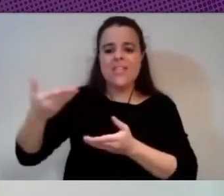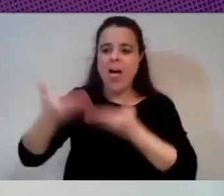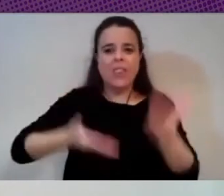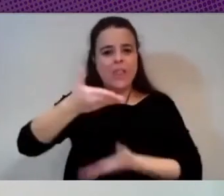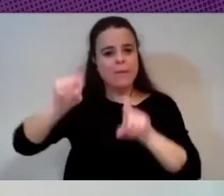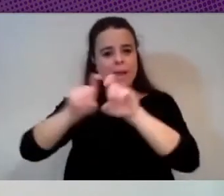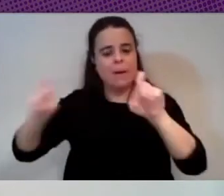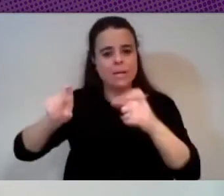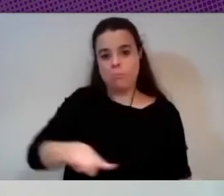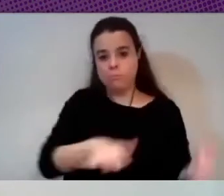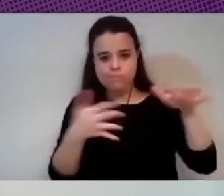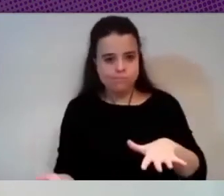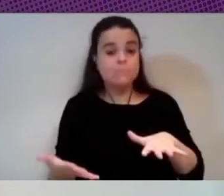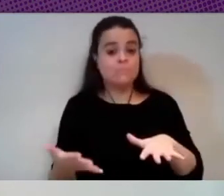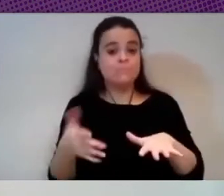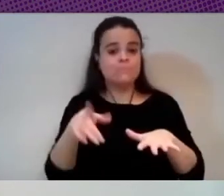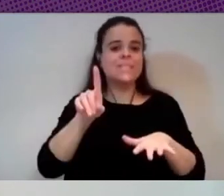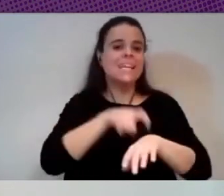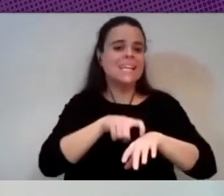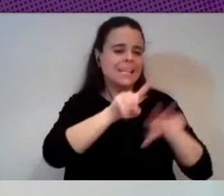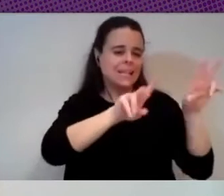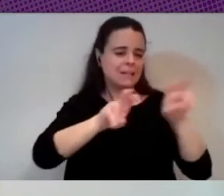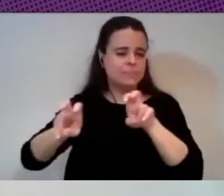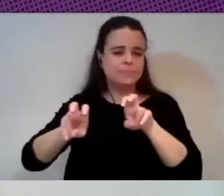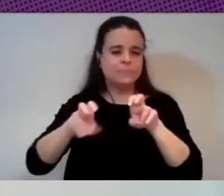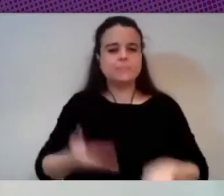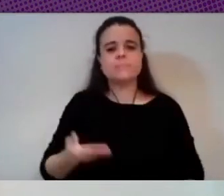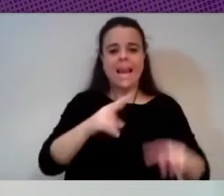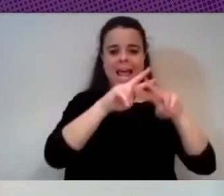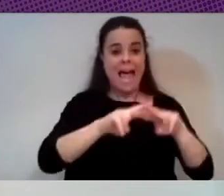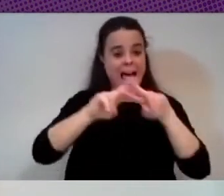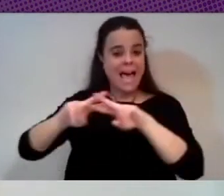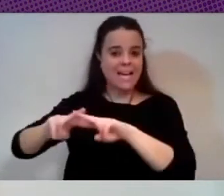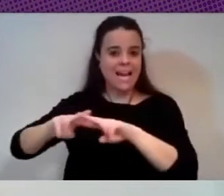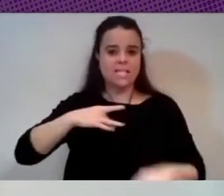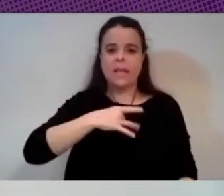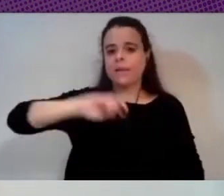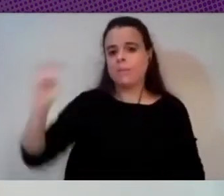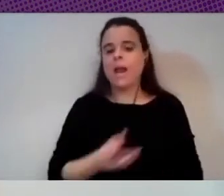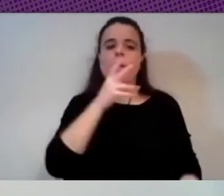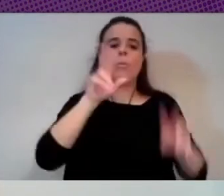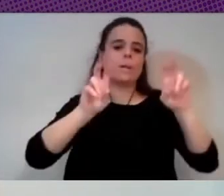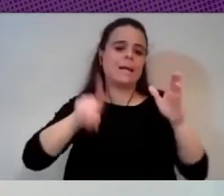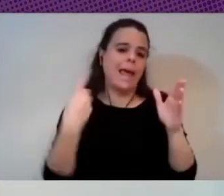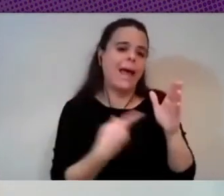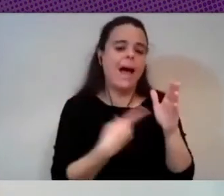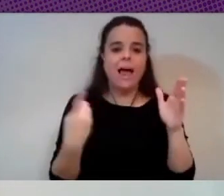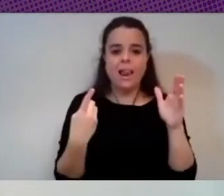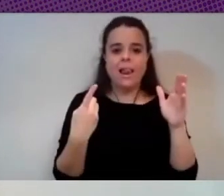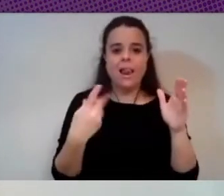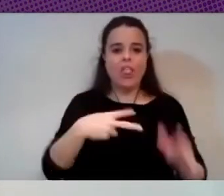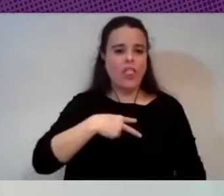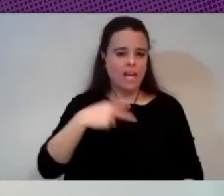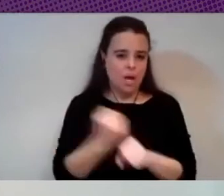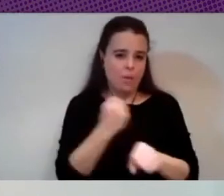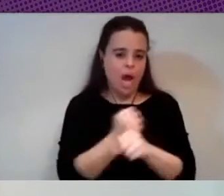esta es muy importante hacer un análisis interdisciplinar porque hay cuestiones legales hay cuestiones de derechos laborales pero hay cuestiones culturales